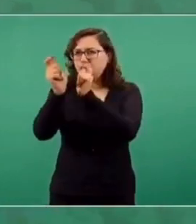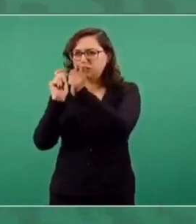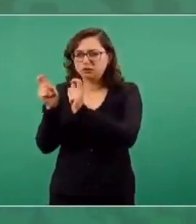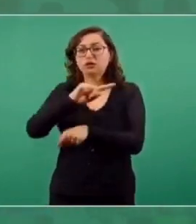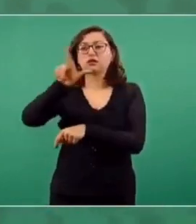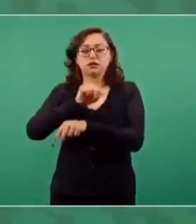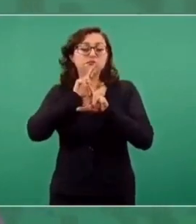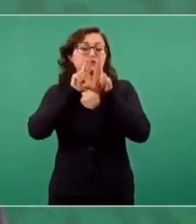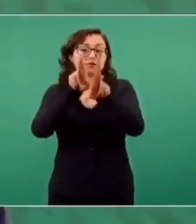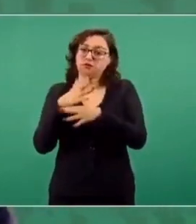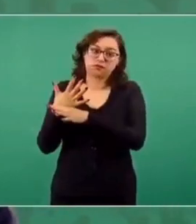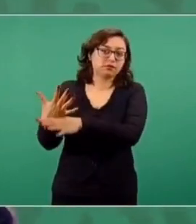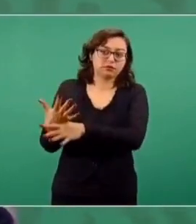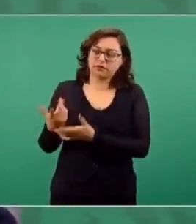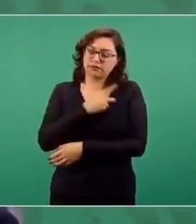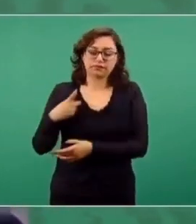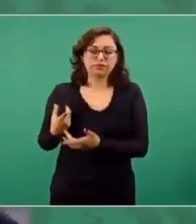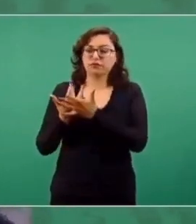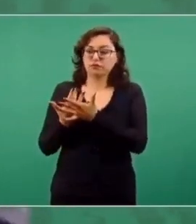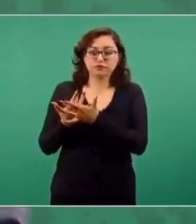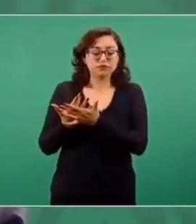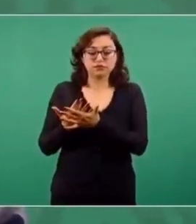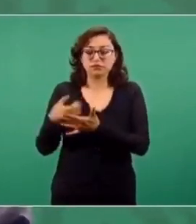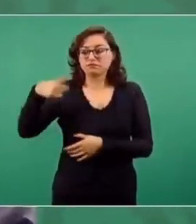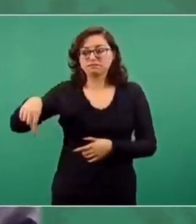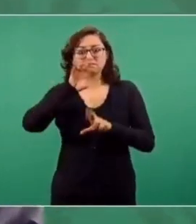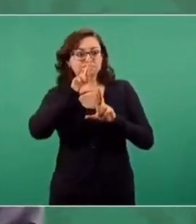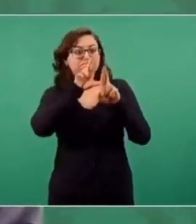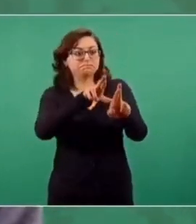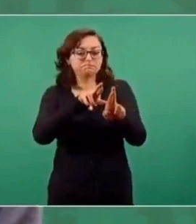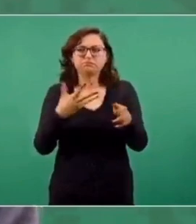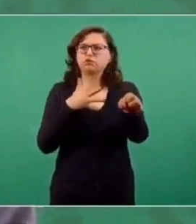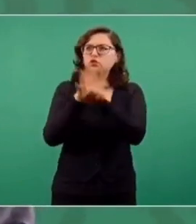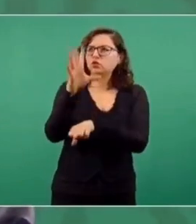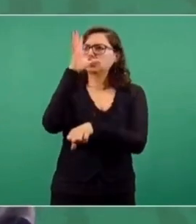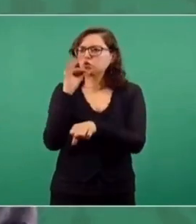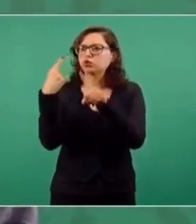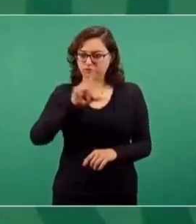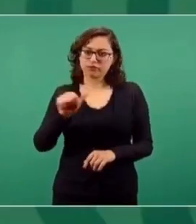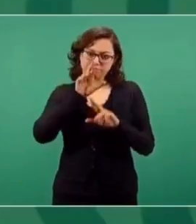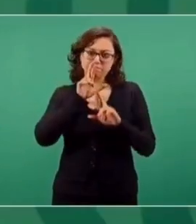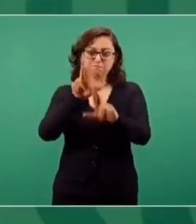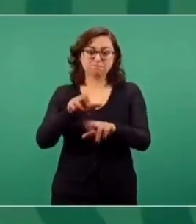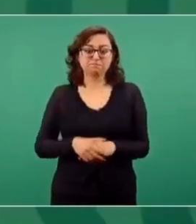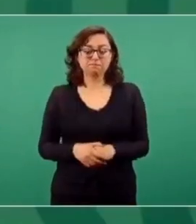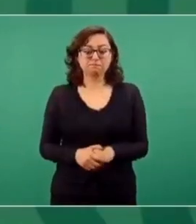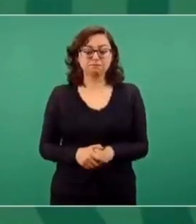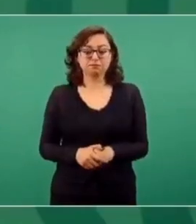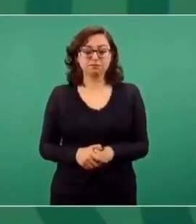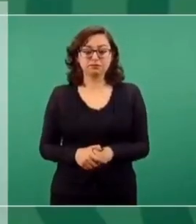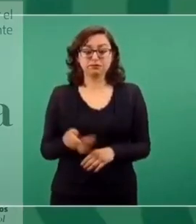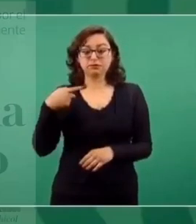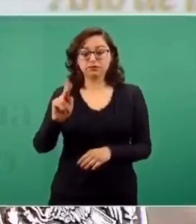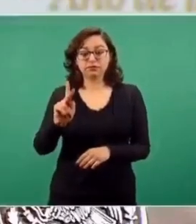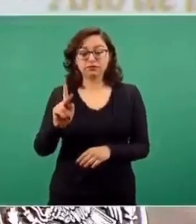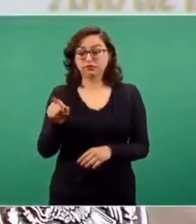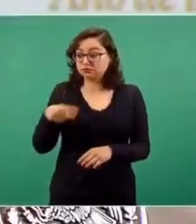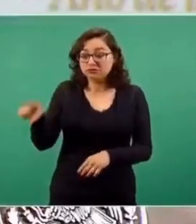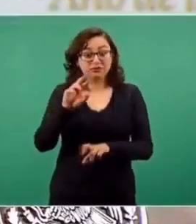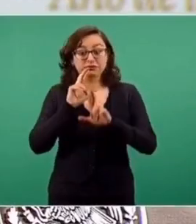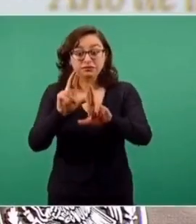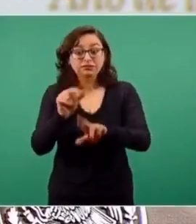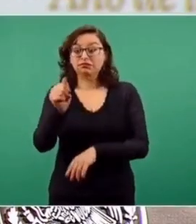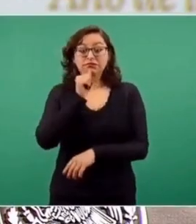qué fue lo que falló y quiénes son los responsables. Pero no adelantarnos